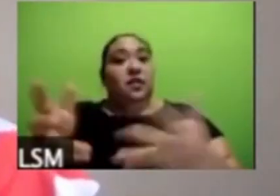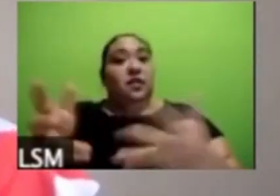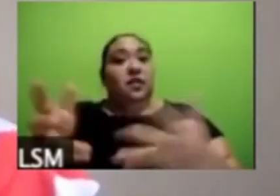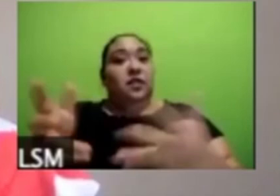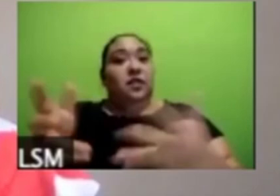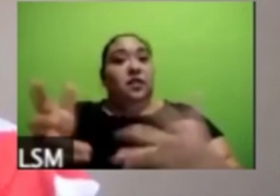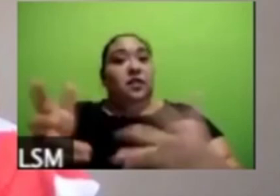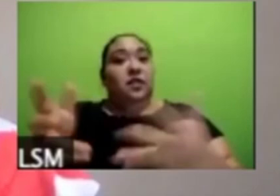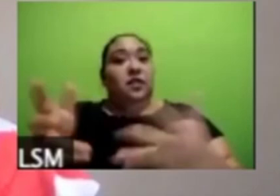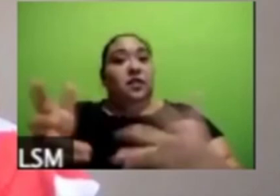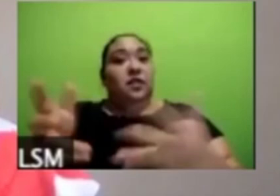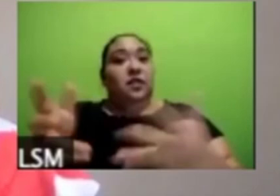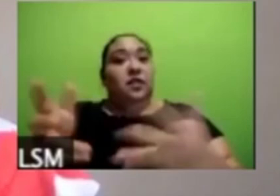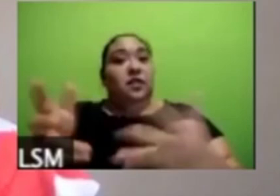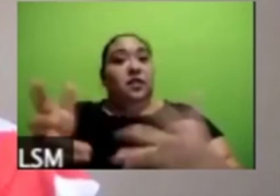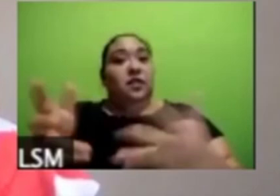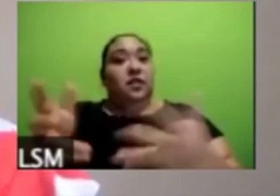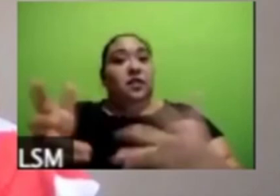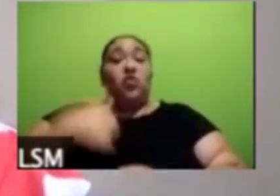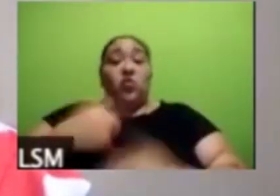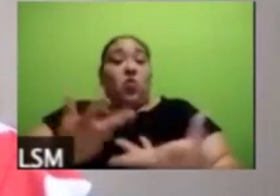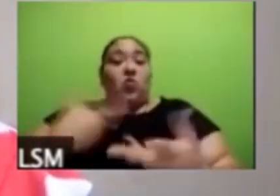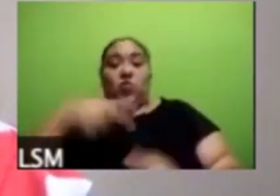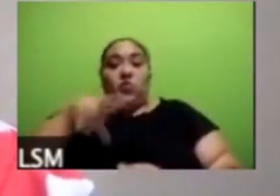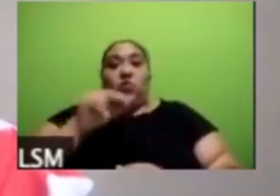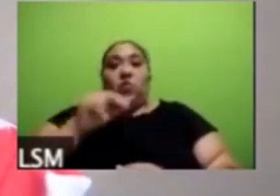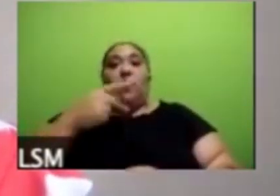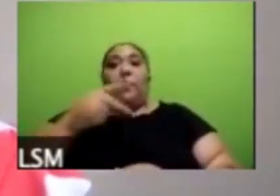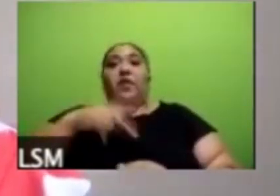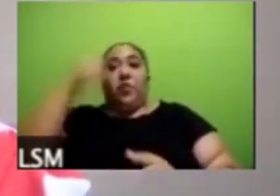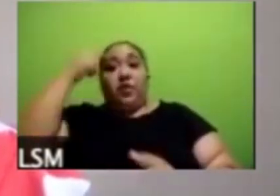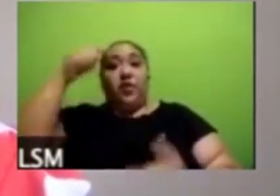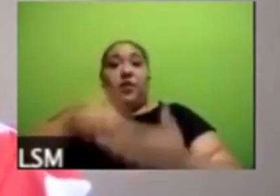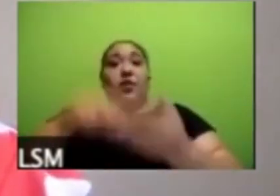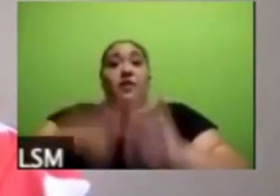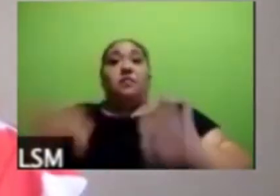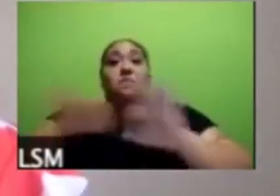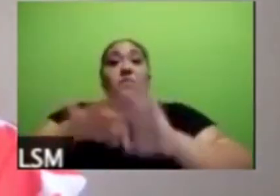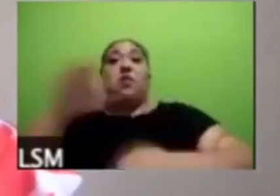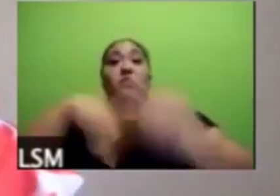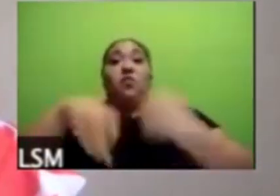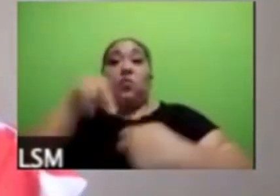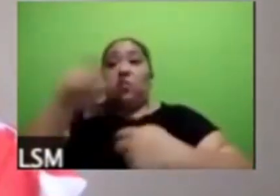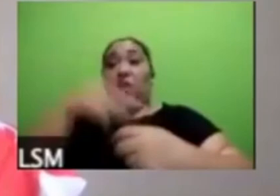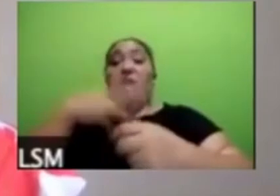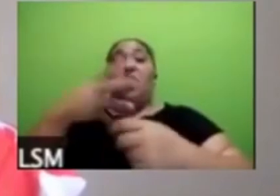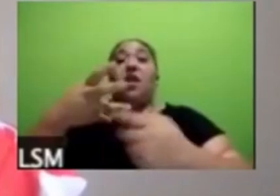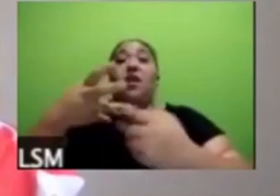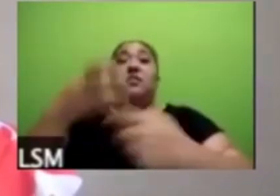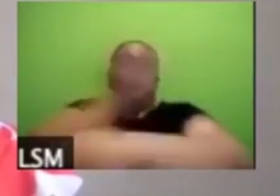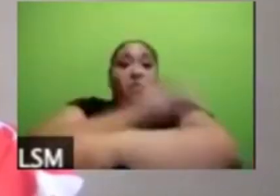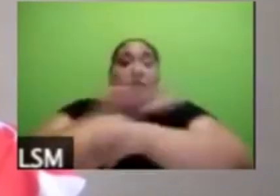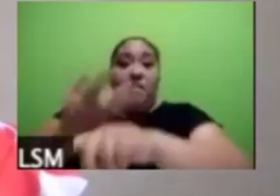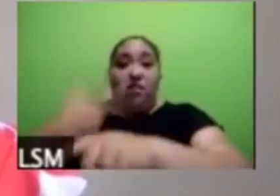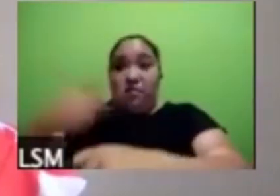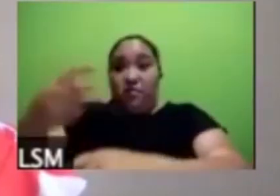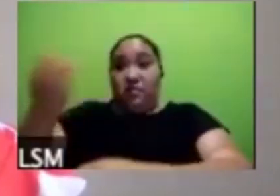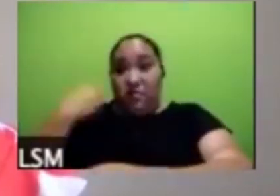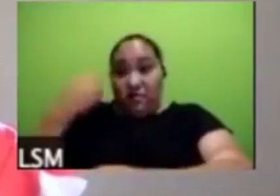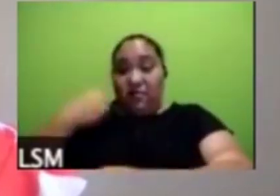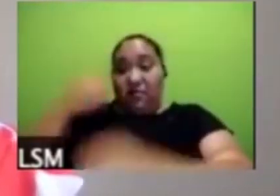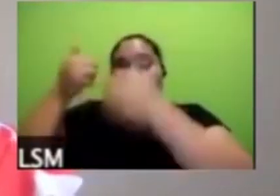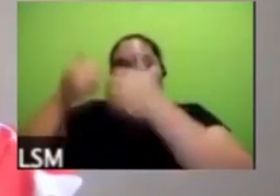mis colegas que están aquí presentes es importantísimo en el tema de indicadores